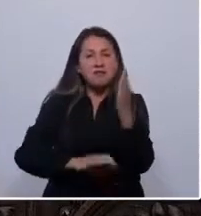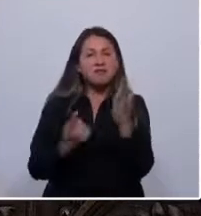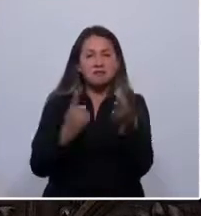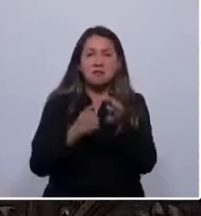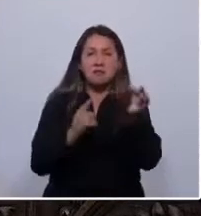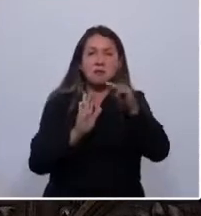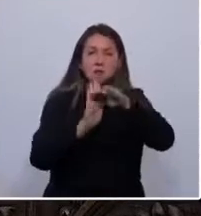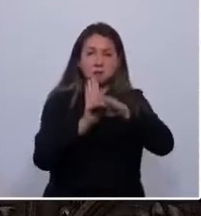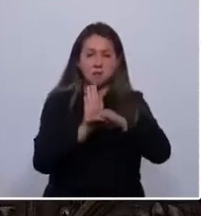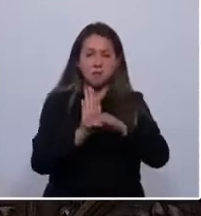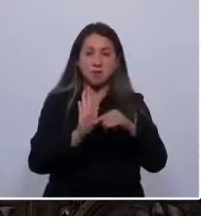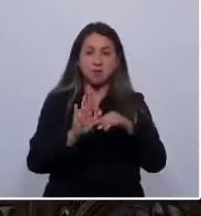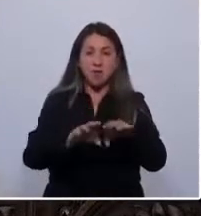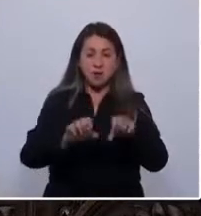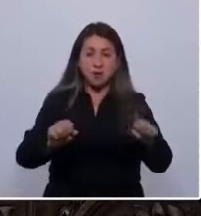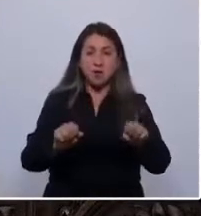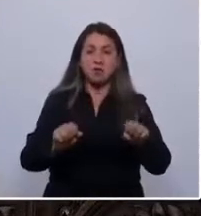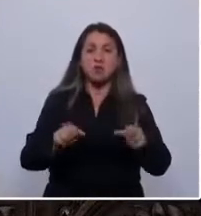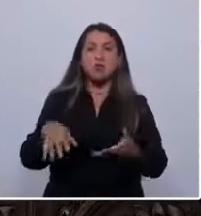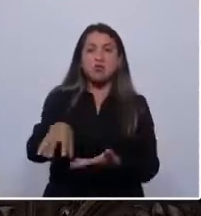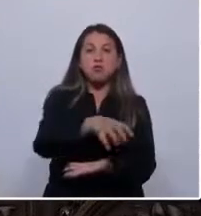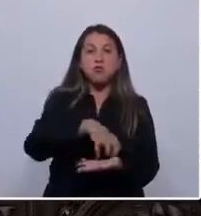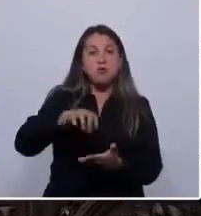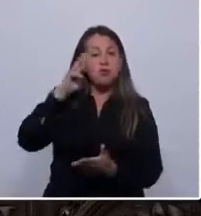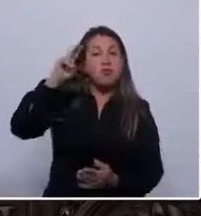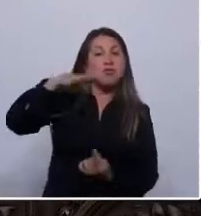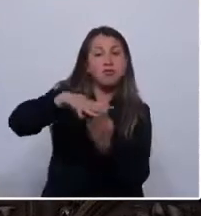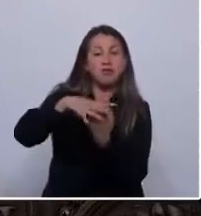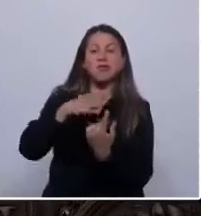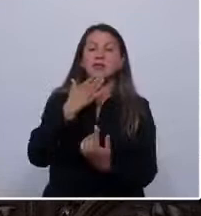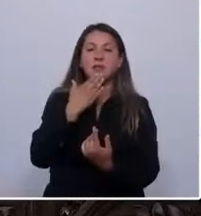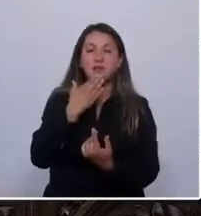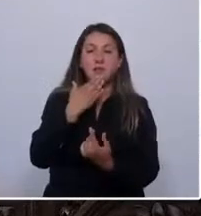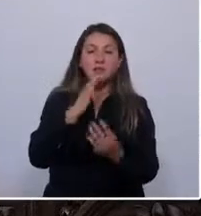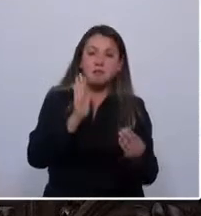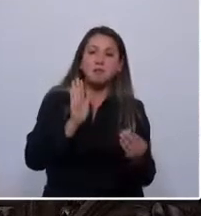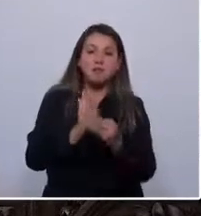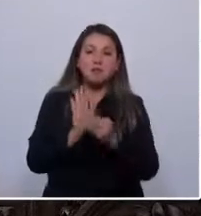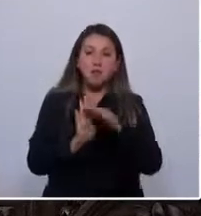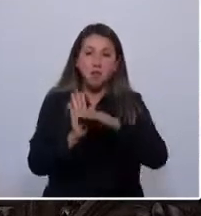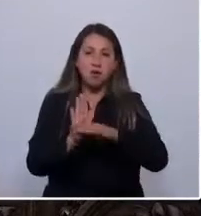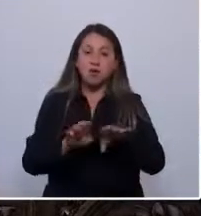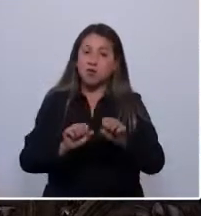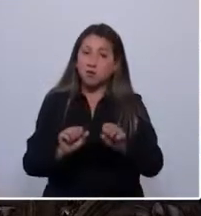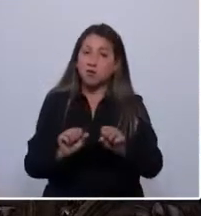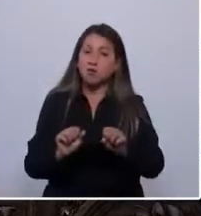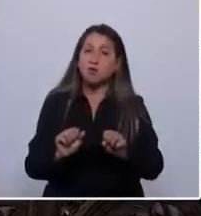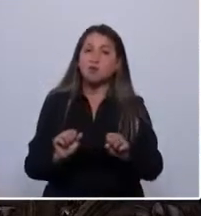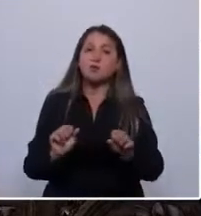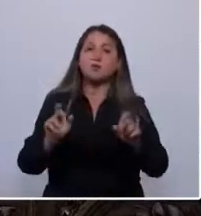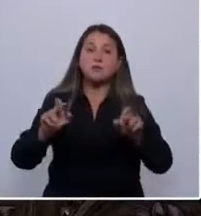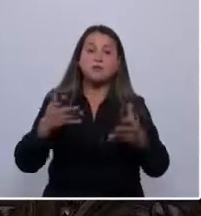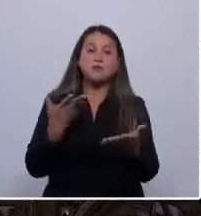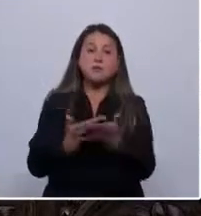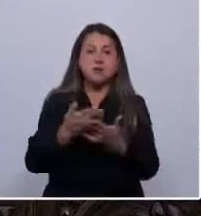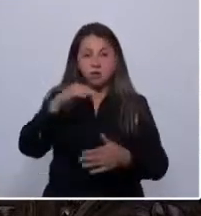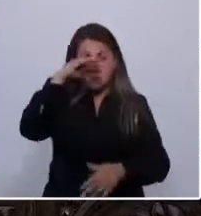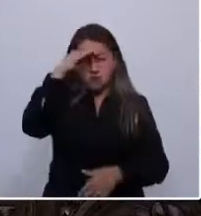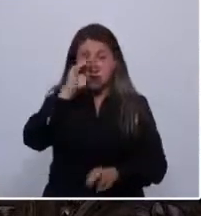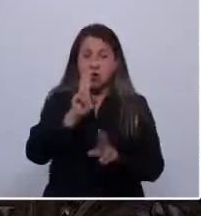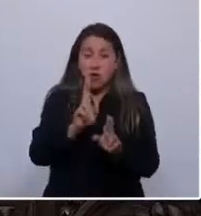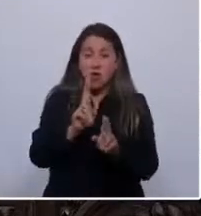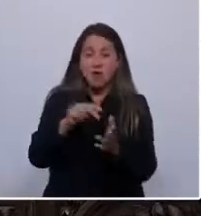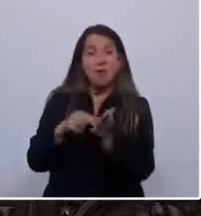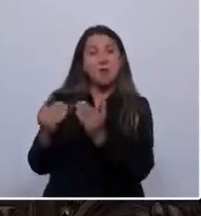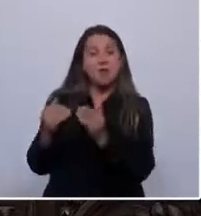Y el pacto con nuestros pueblos indígenas también debe fundarse en un compromiso por la paz. Confío y espero que vamos